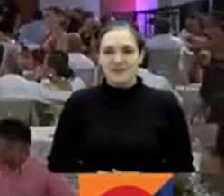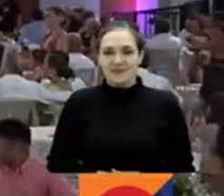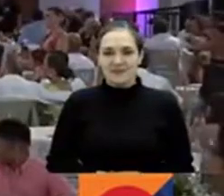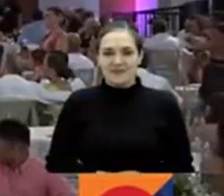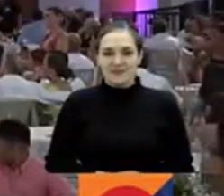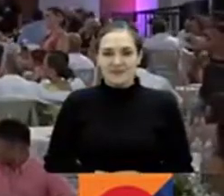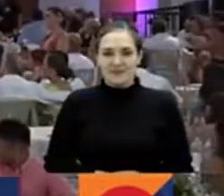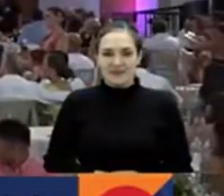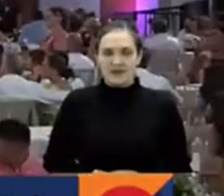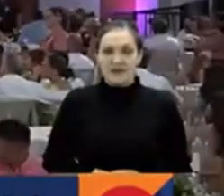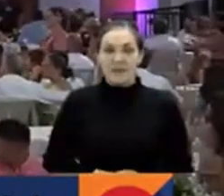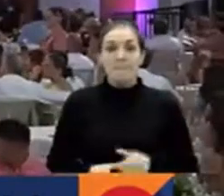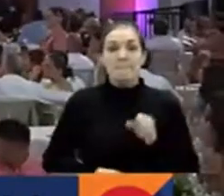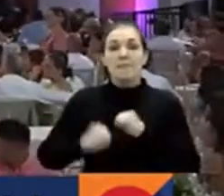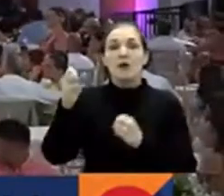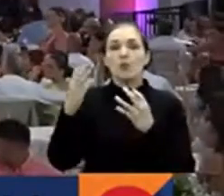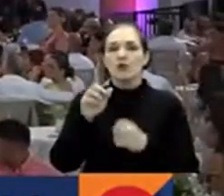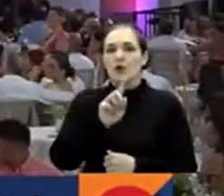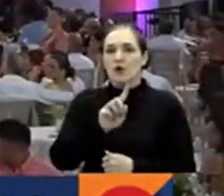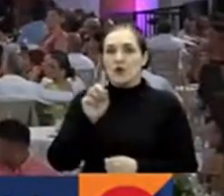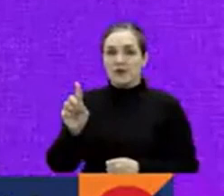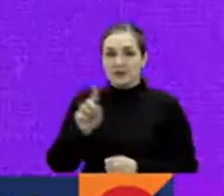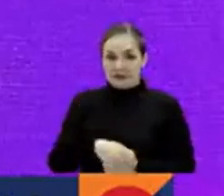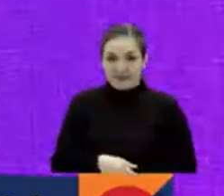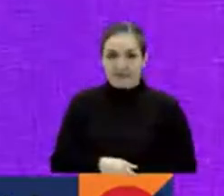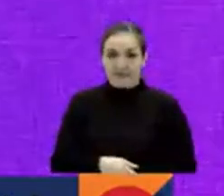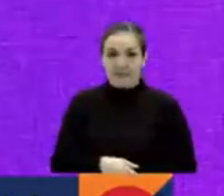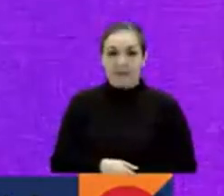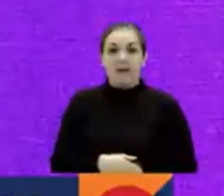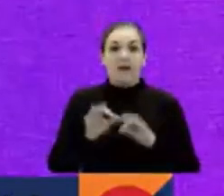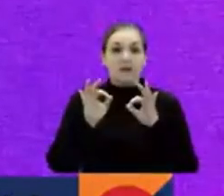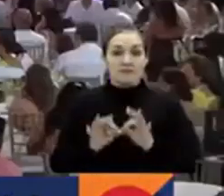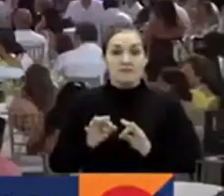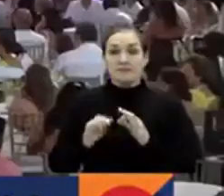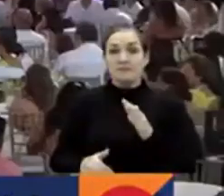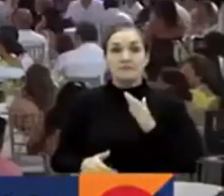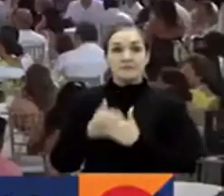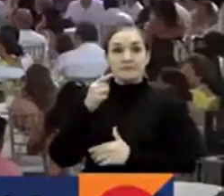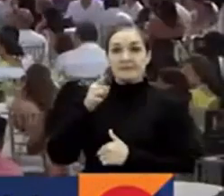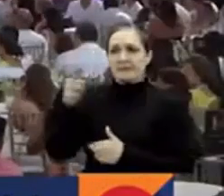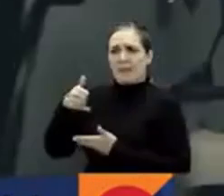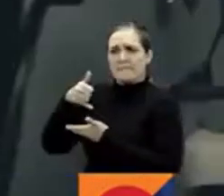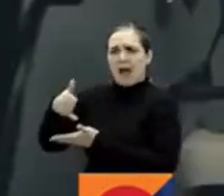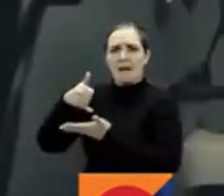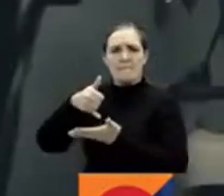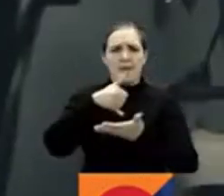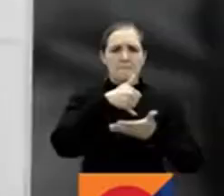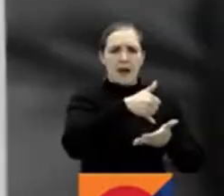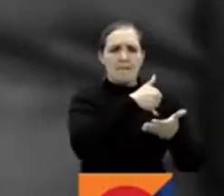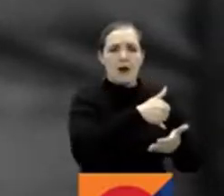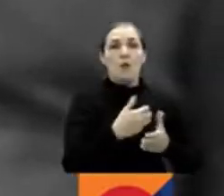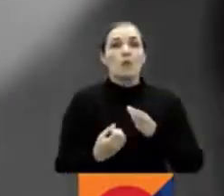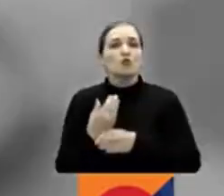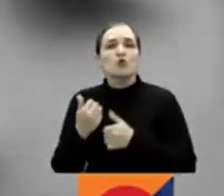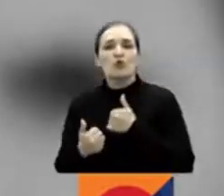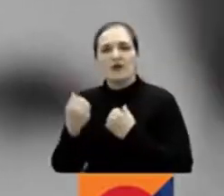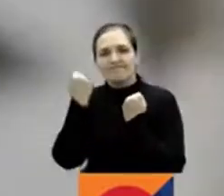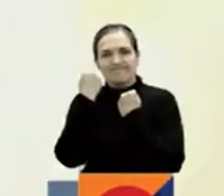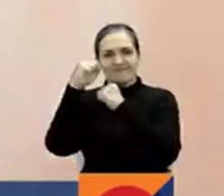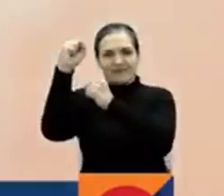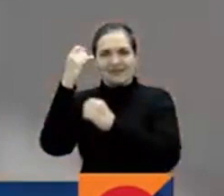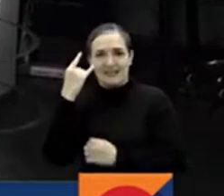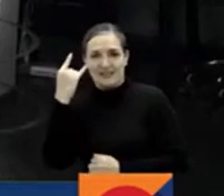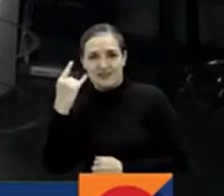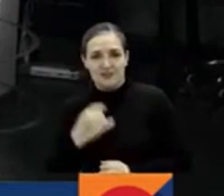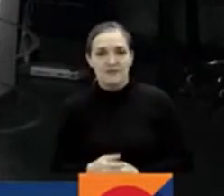Con 11 ganadores, Señal Colombia arrasó en la velada de los premios India Catalina, producciones como Nación Rebelde.